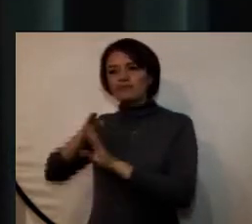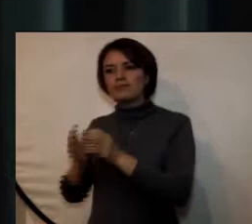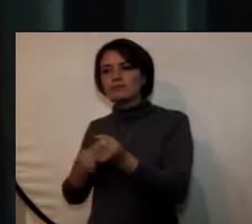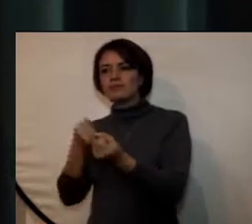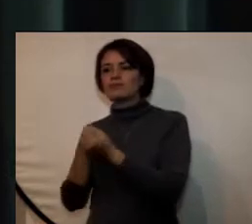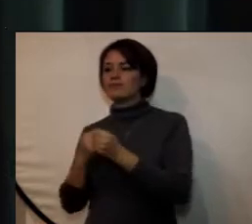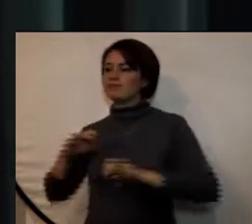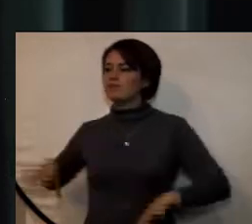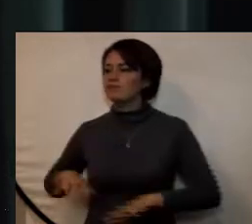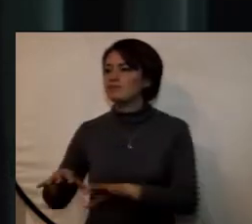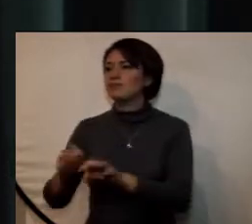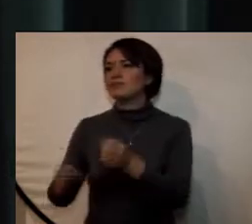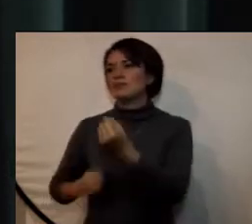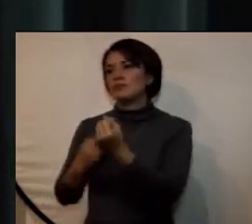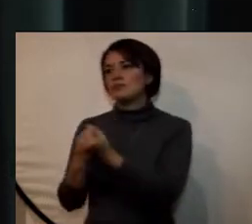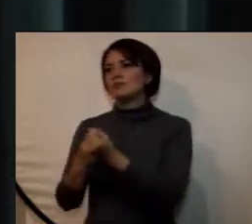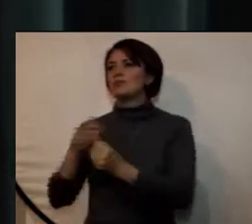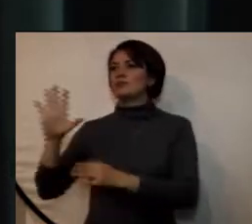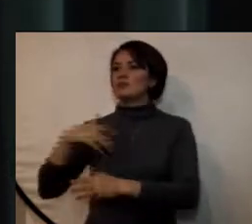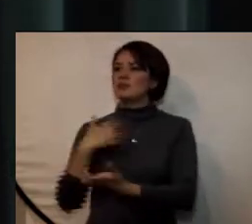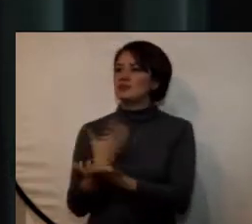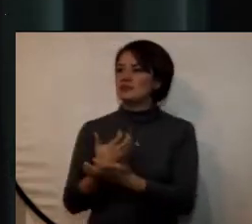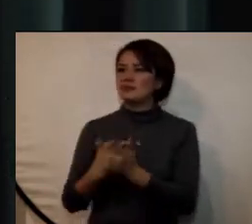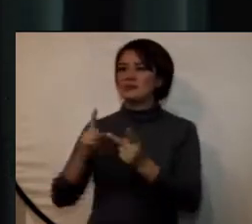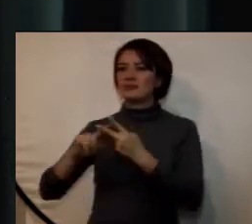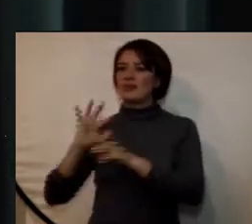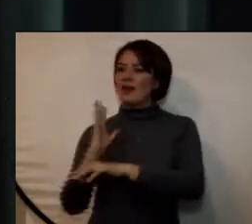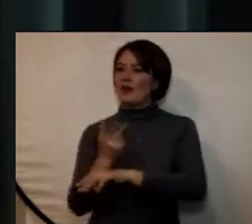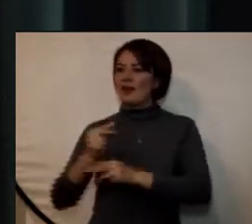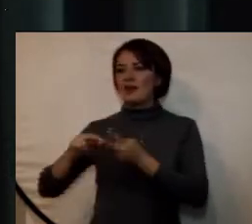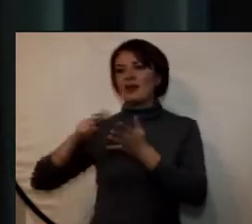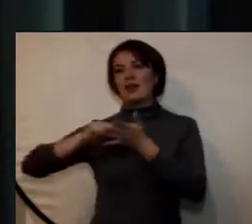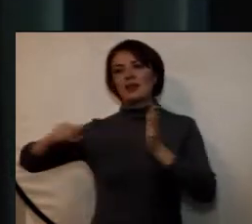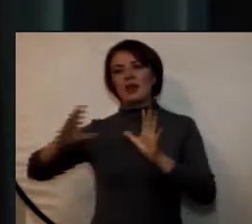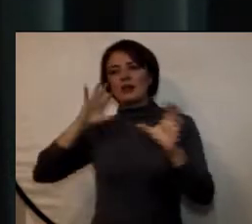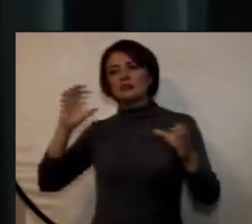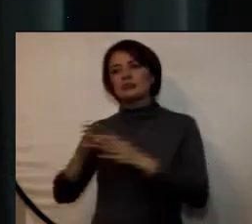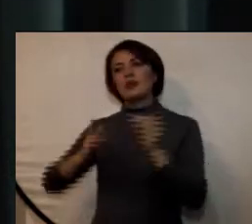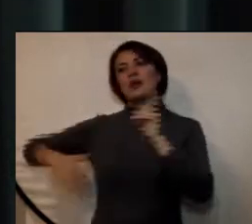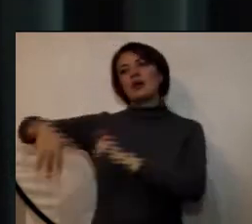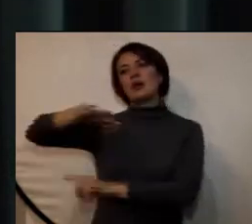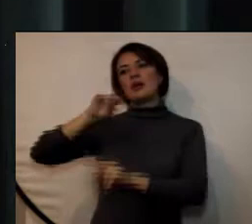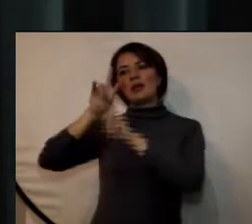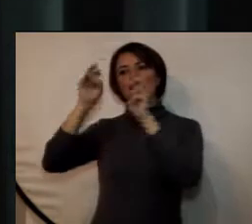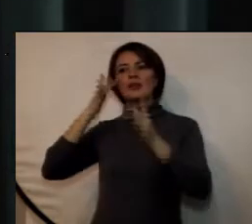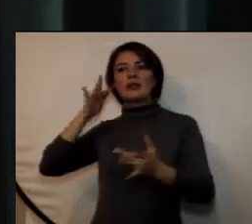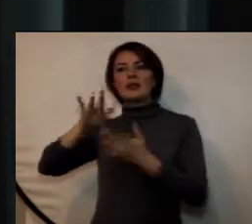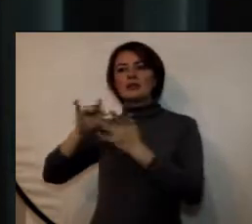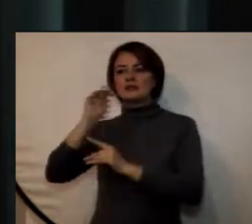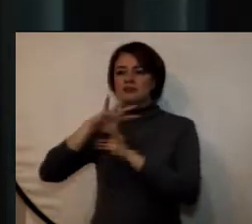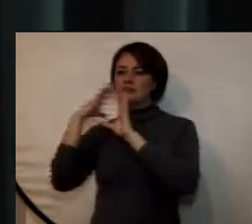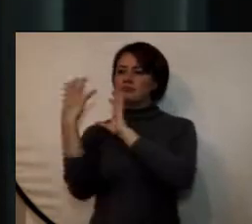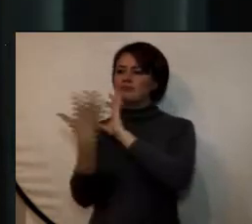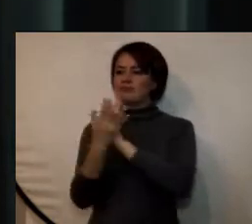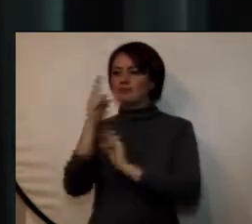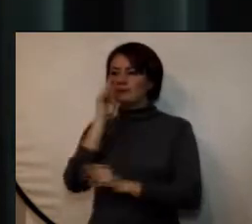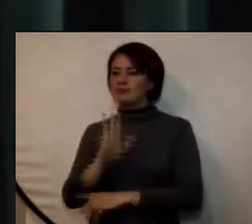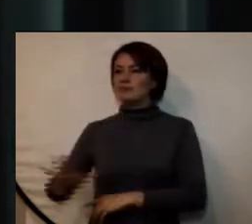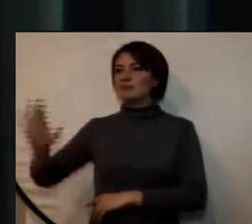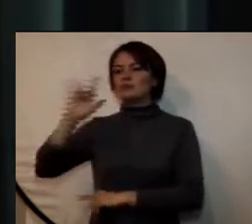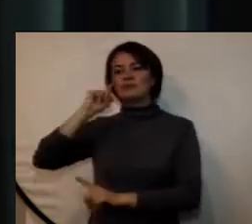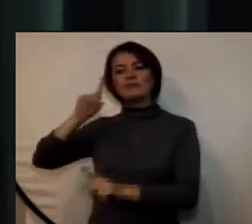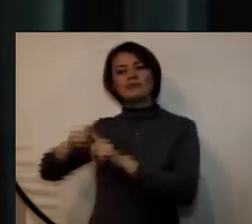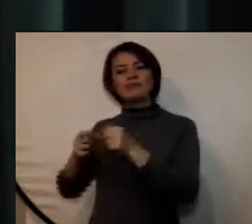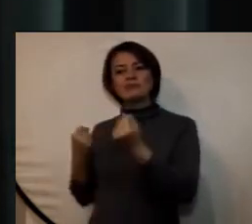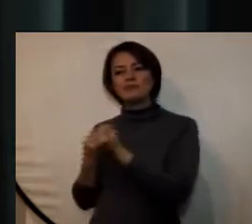el avance de las ciencias, las artes y las tecnologías en el contexto nacional y global, enmarcada en el desarrollo